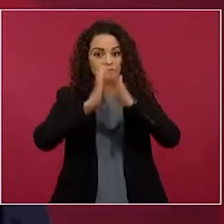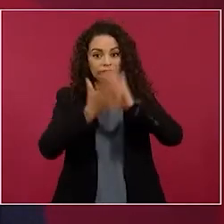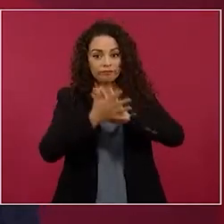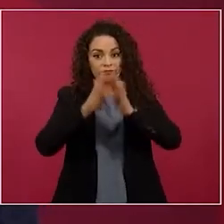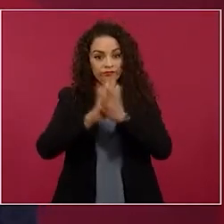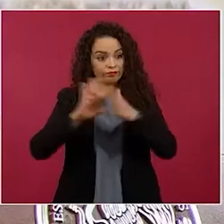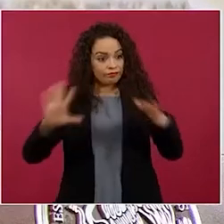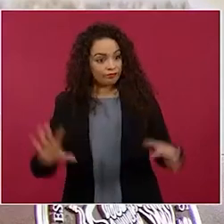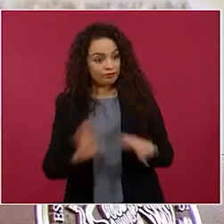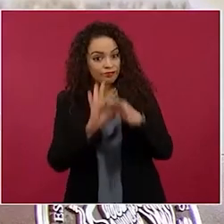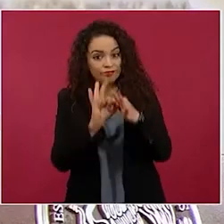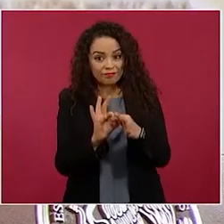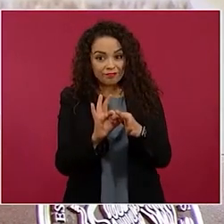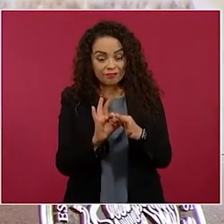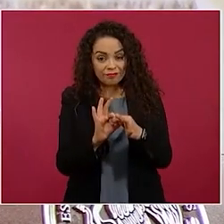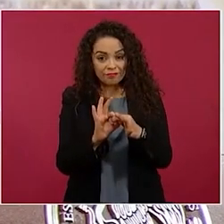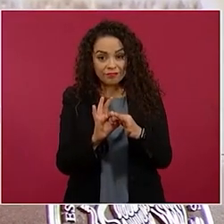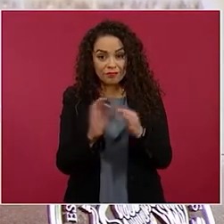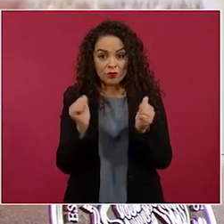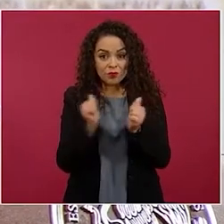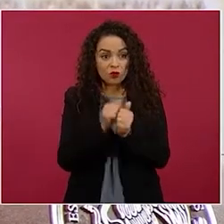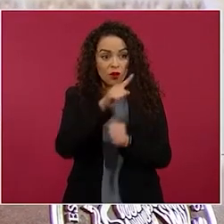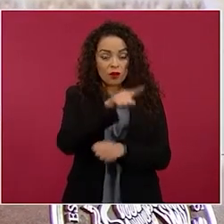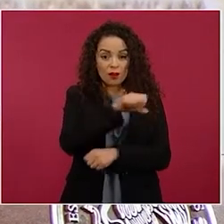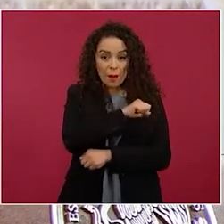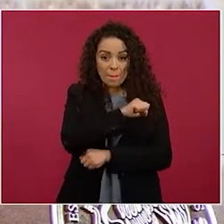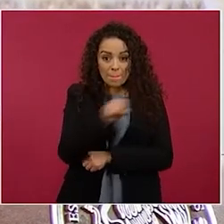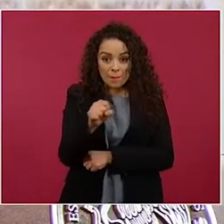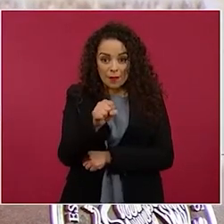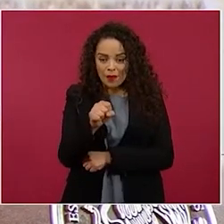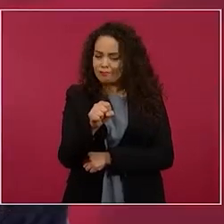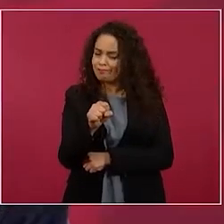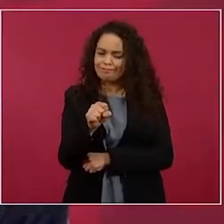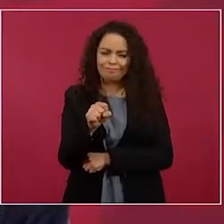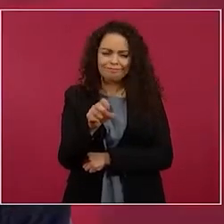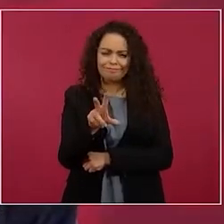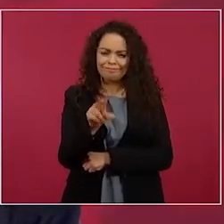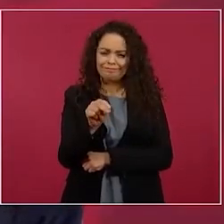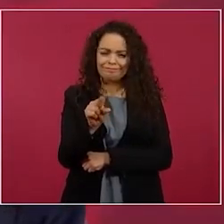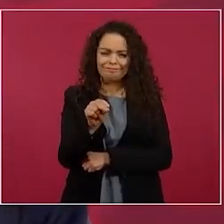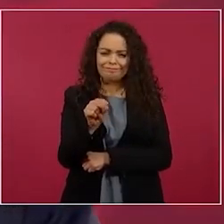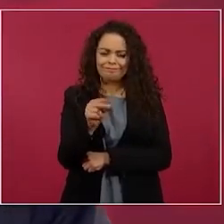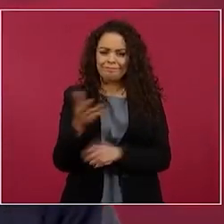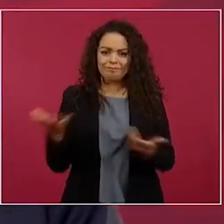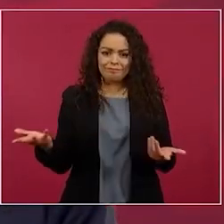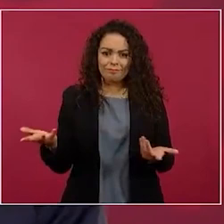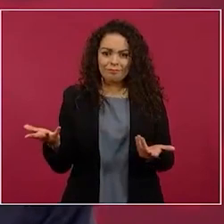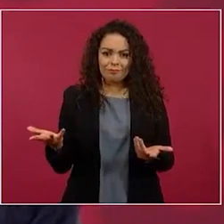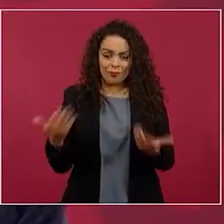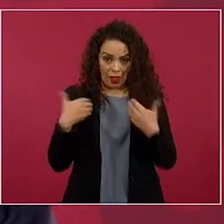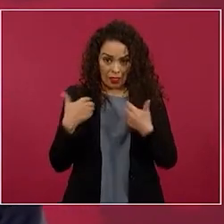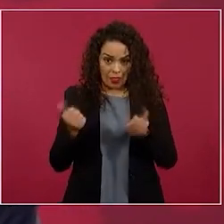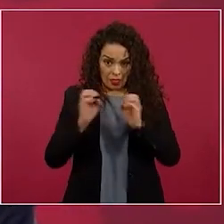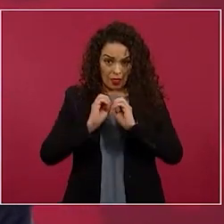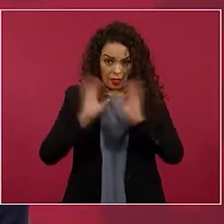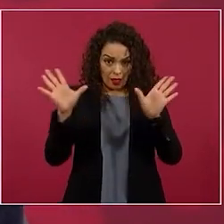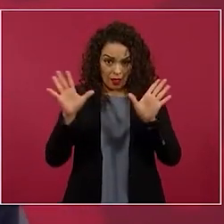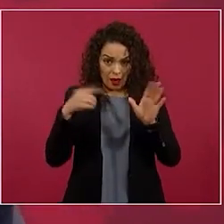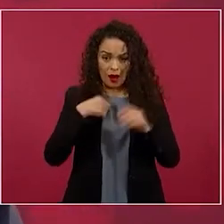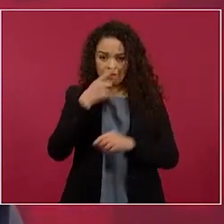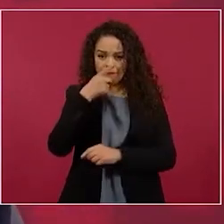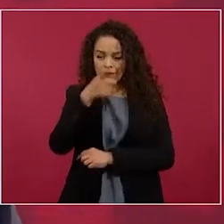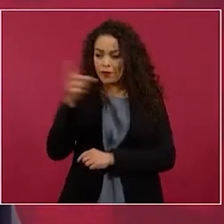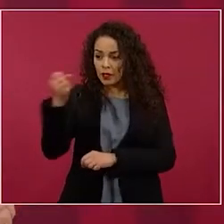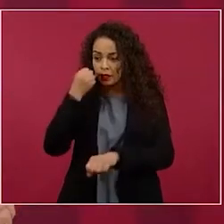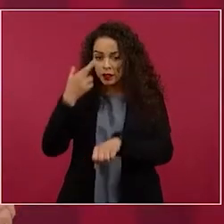antes más claro ya no está García Luna de